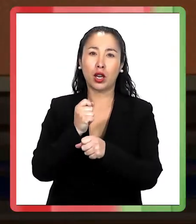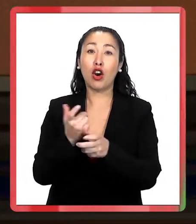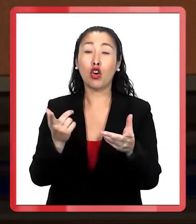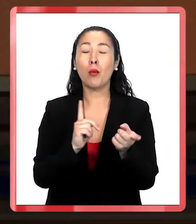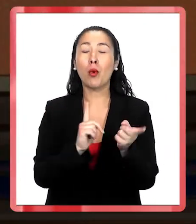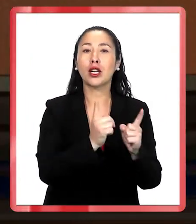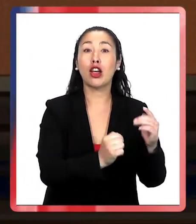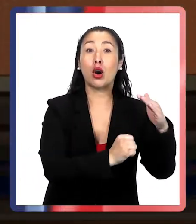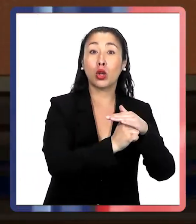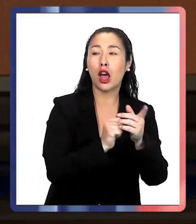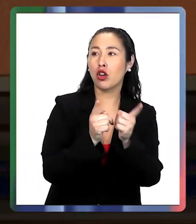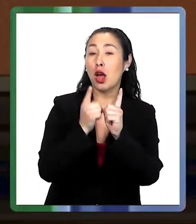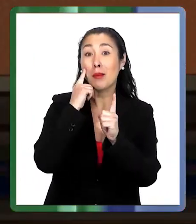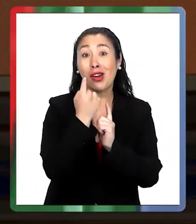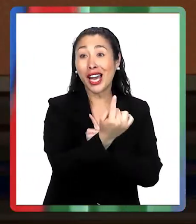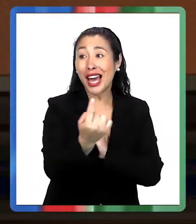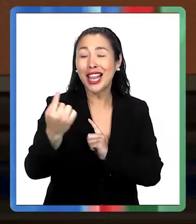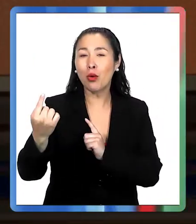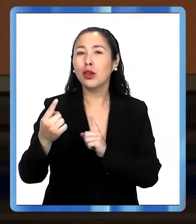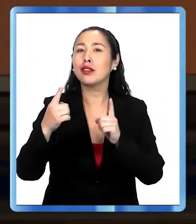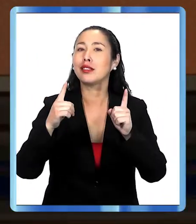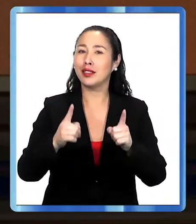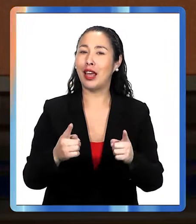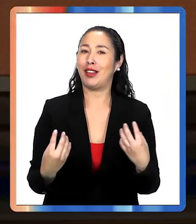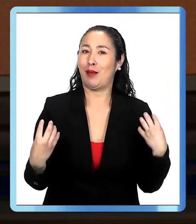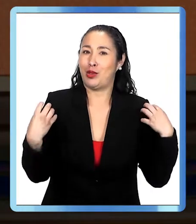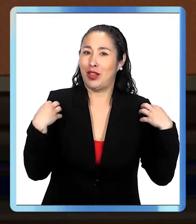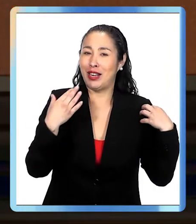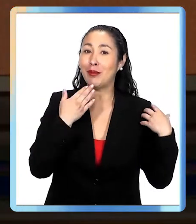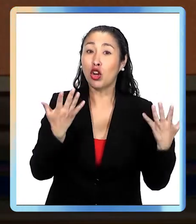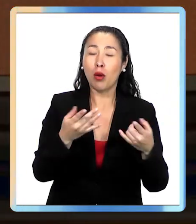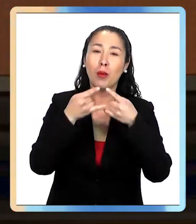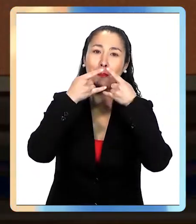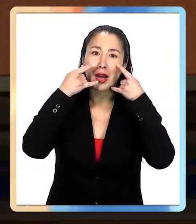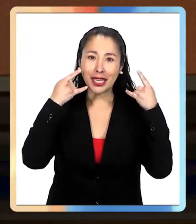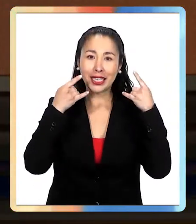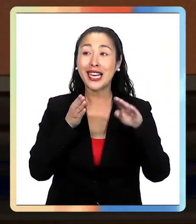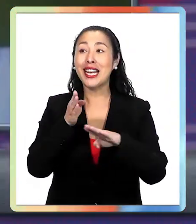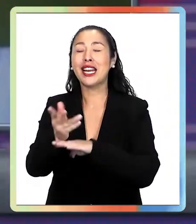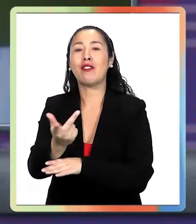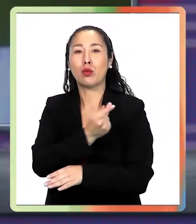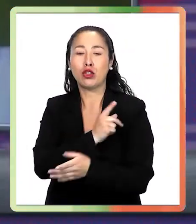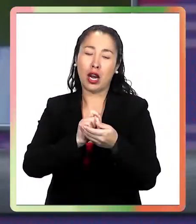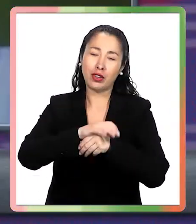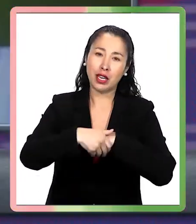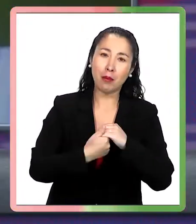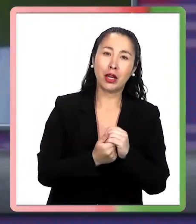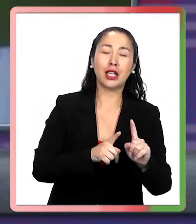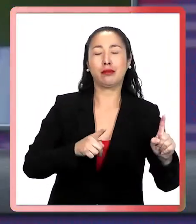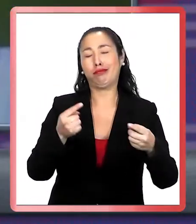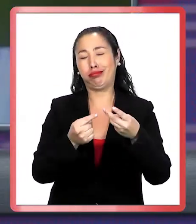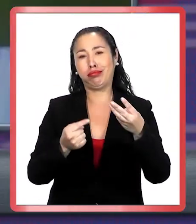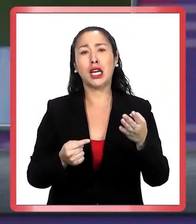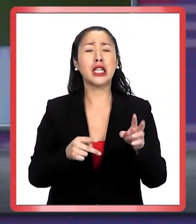que viene coordinado desde las autoridades, pero cada uno de nosotros tiene que hacer su parte en el uso de las mascarillas, en ir a vacunarse, en fin.